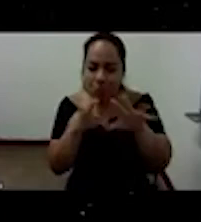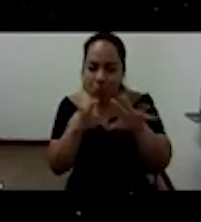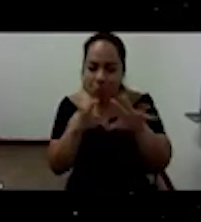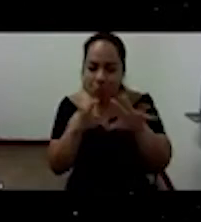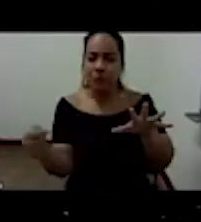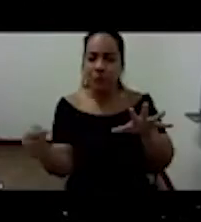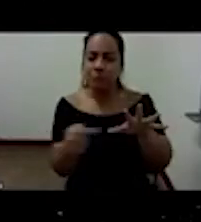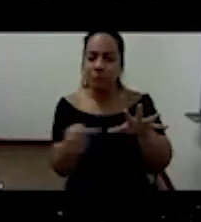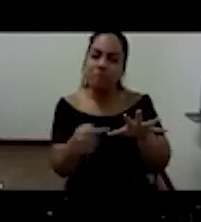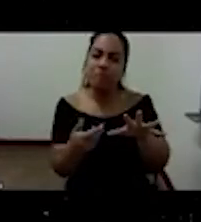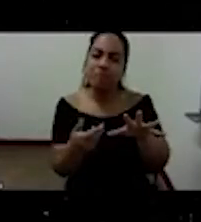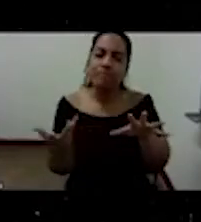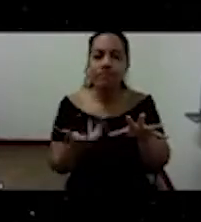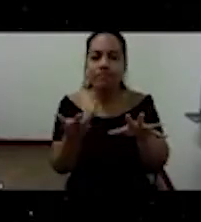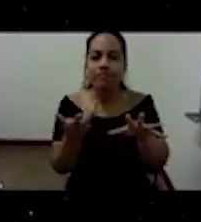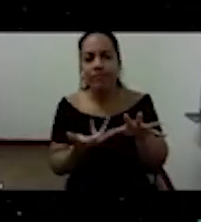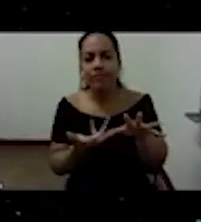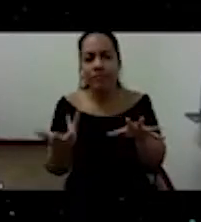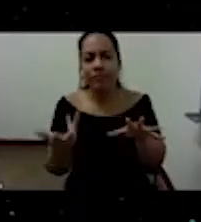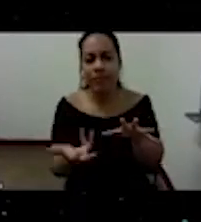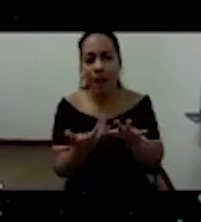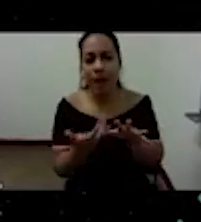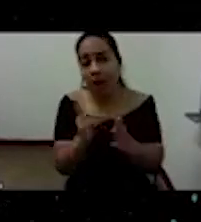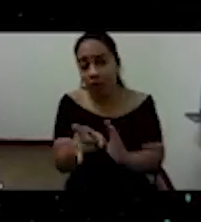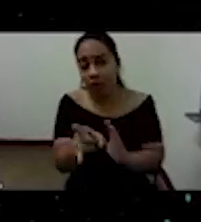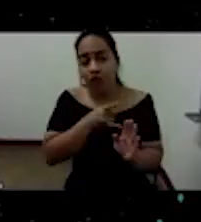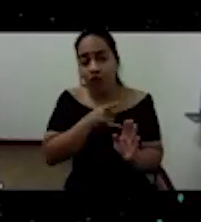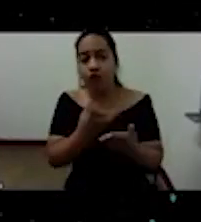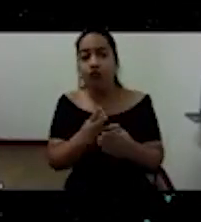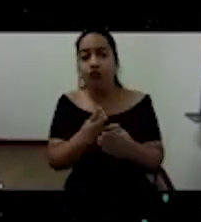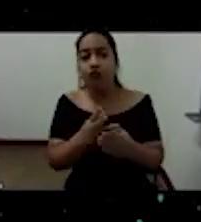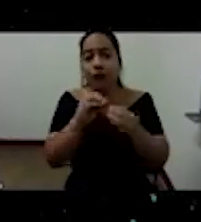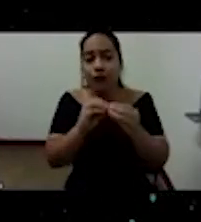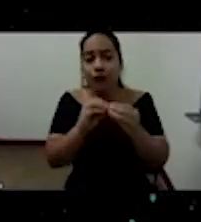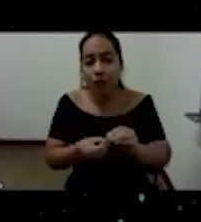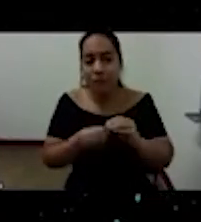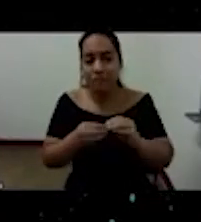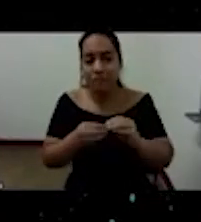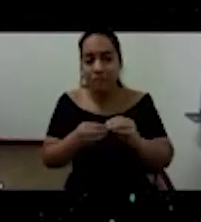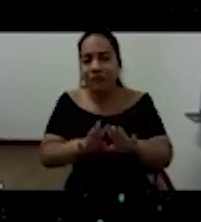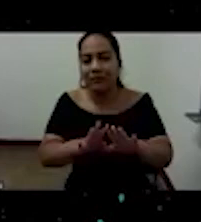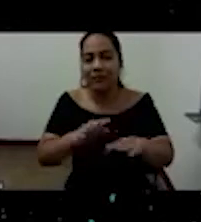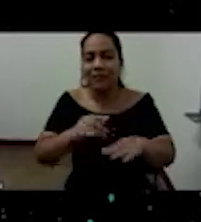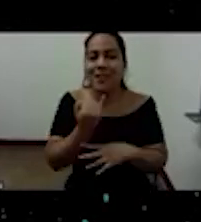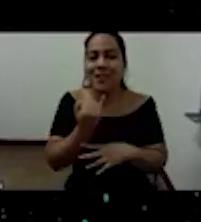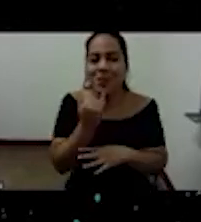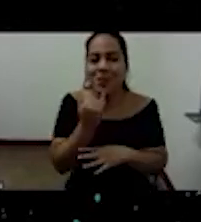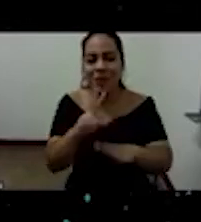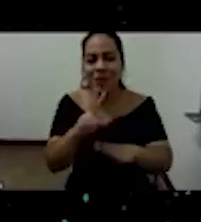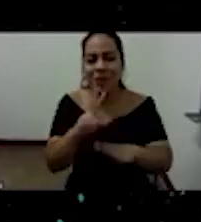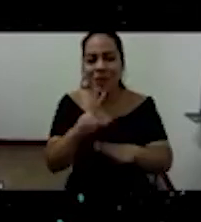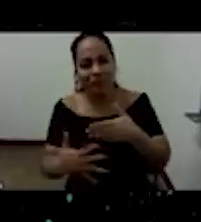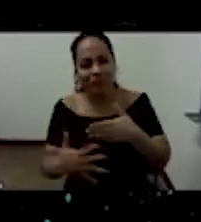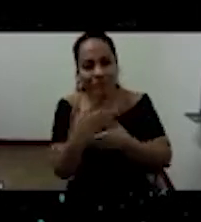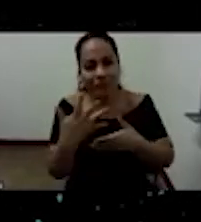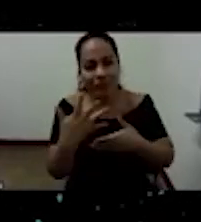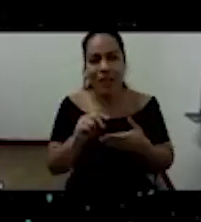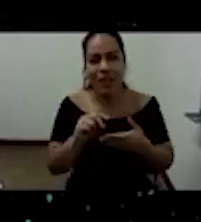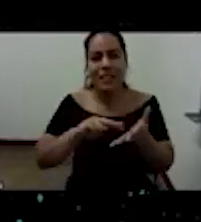en el sentido latino que Machiavelli utiliza, fortuna significa la